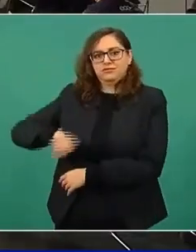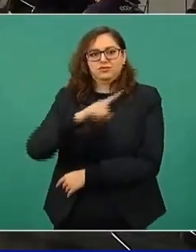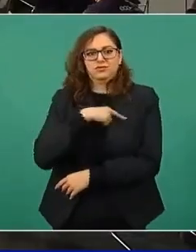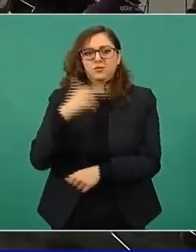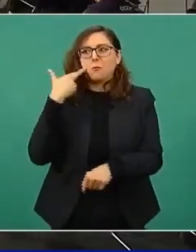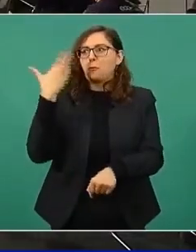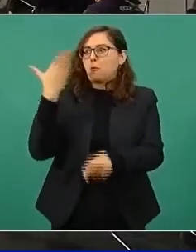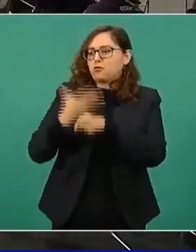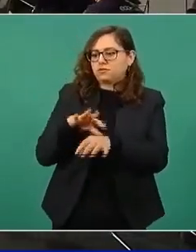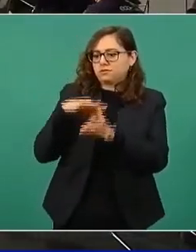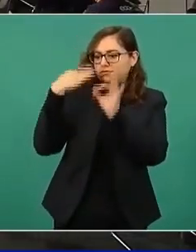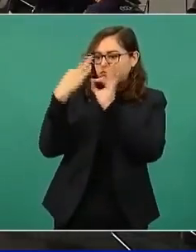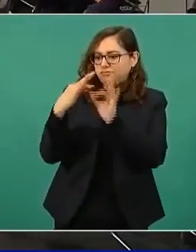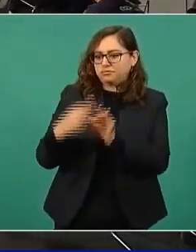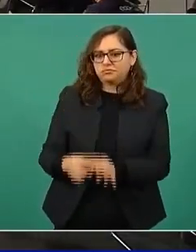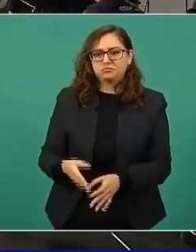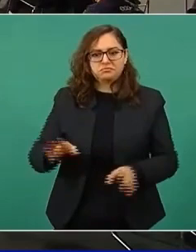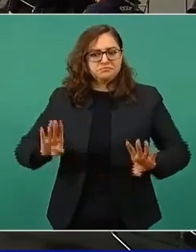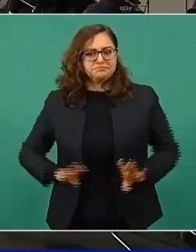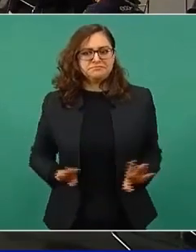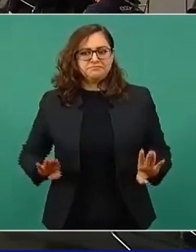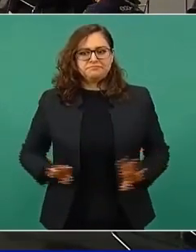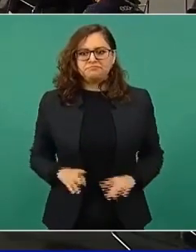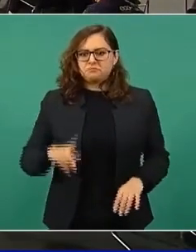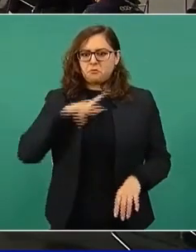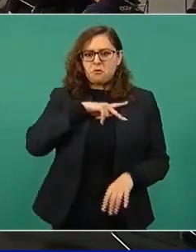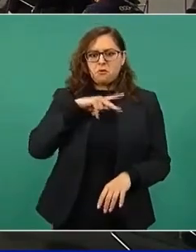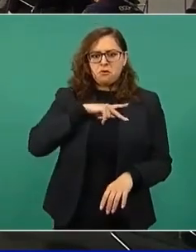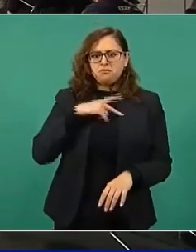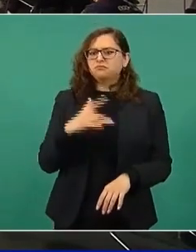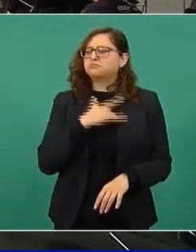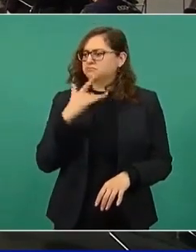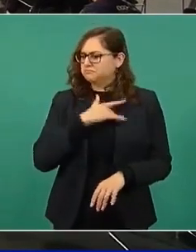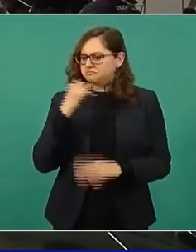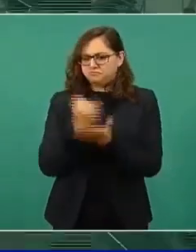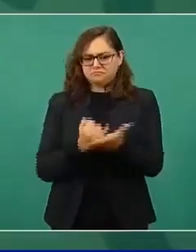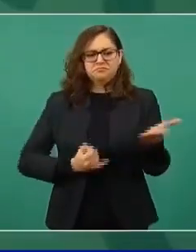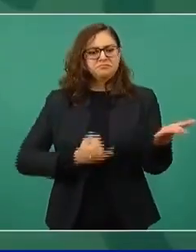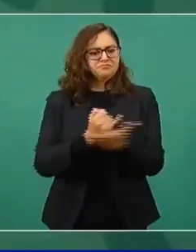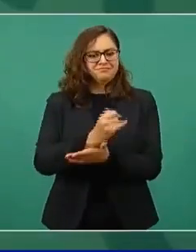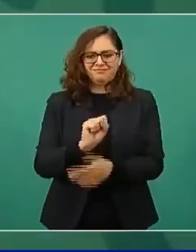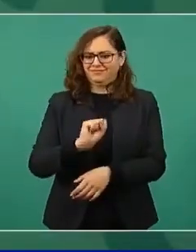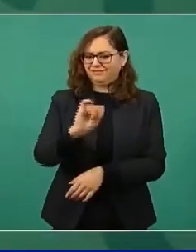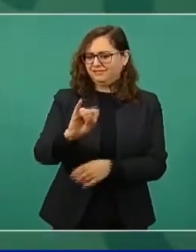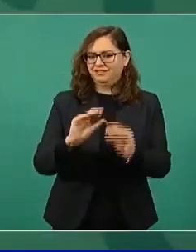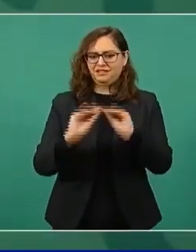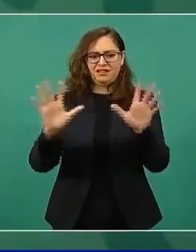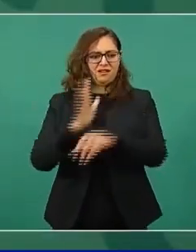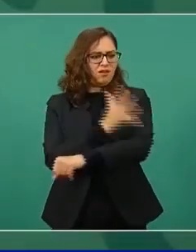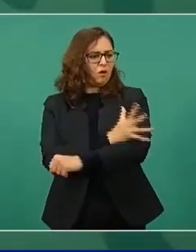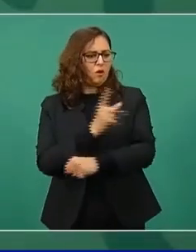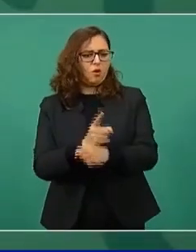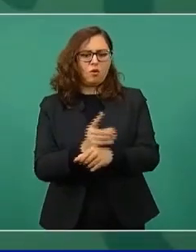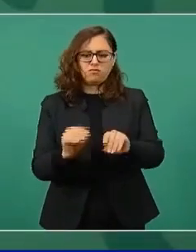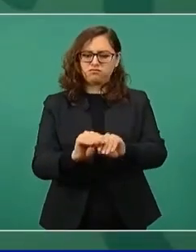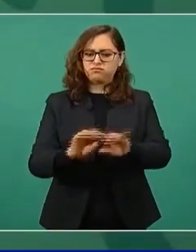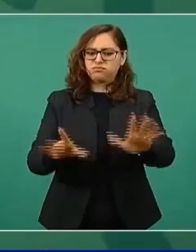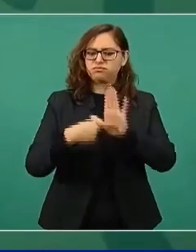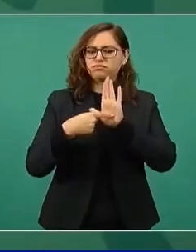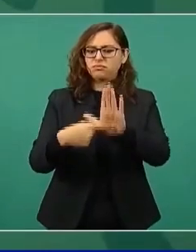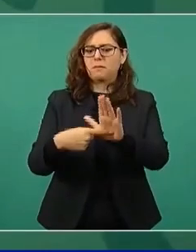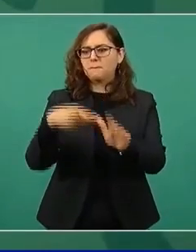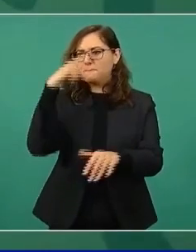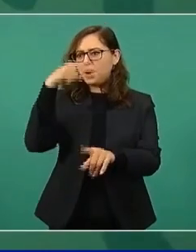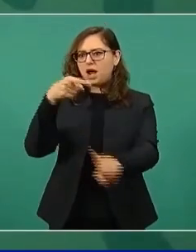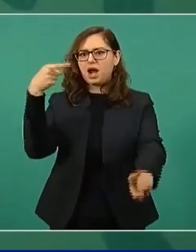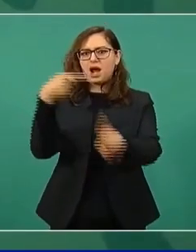Además, es una convicción, entendemos que la transparencia es una regla de oro de la